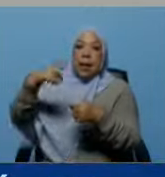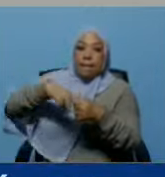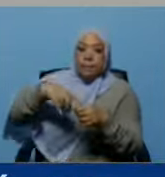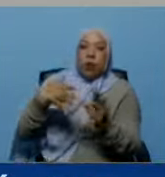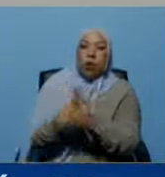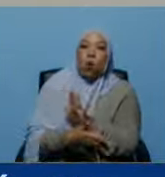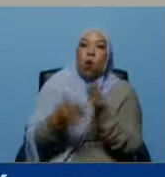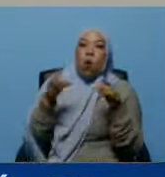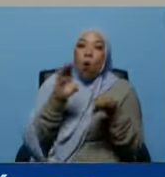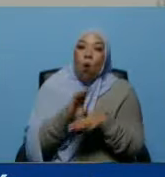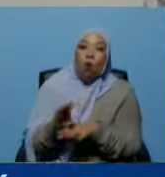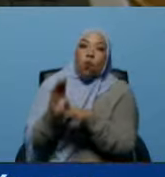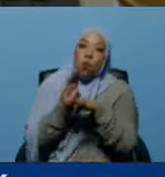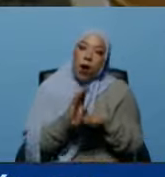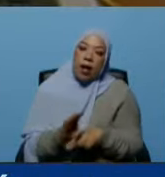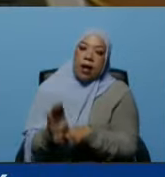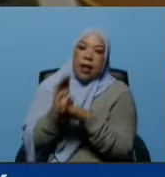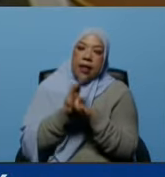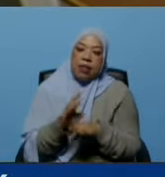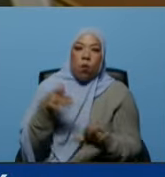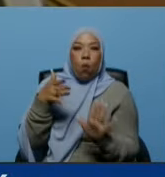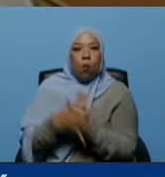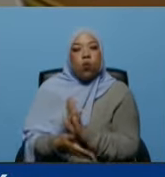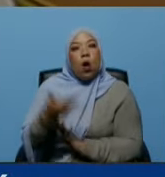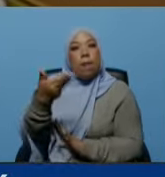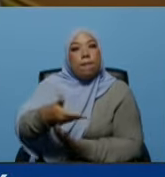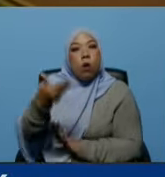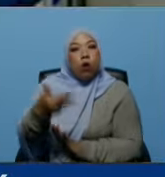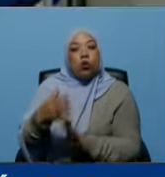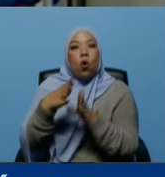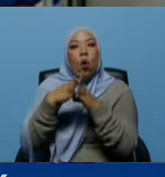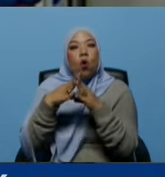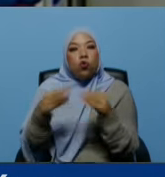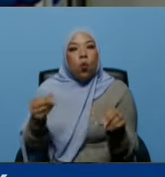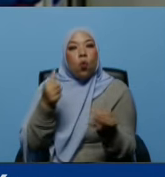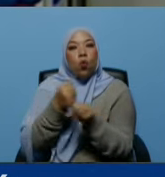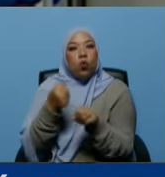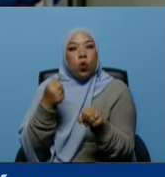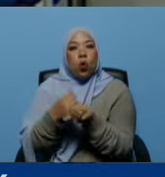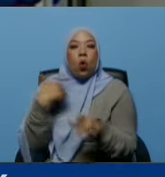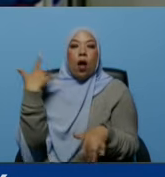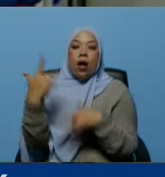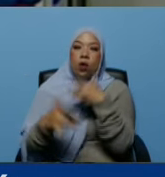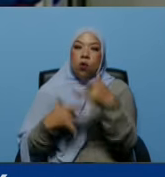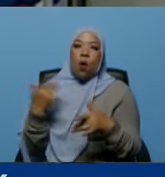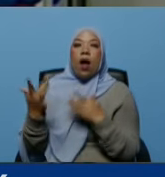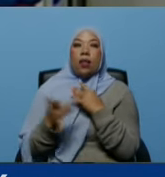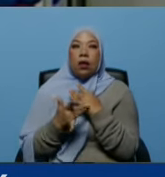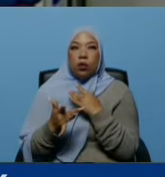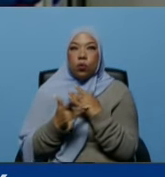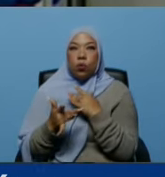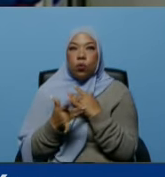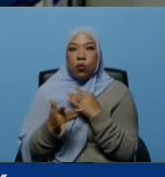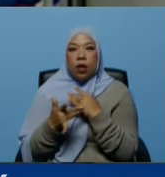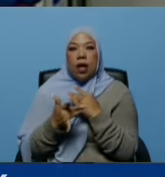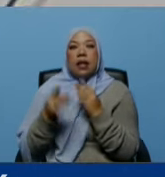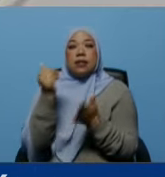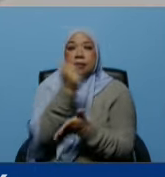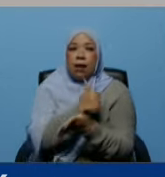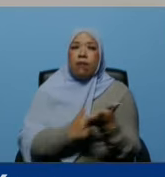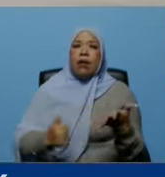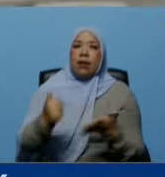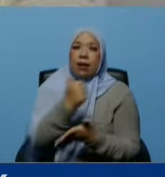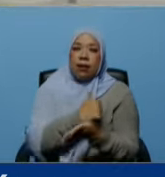área de cuidados intermedio importante con toda con todo su tecnología ecografía